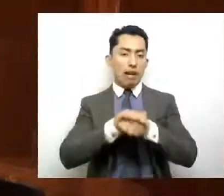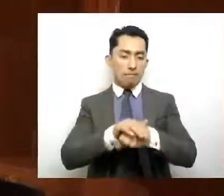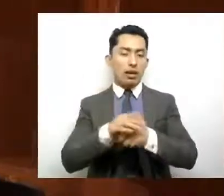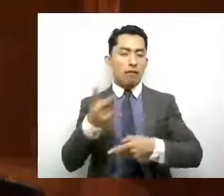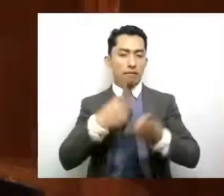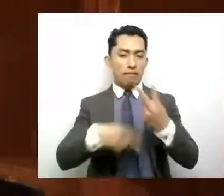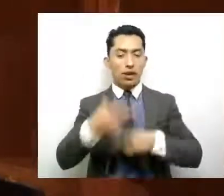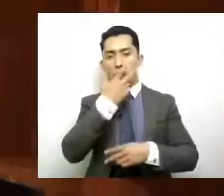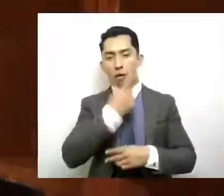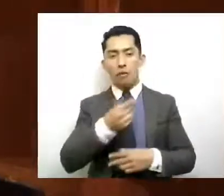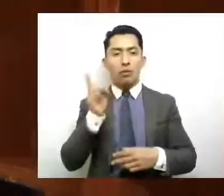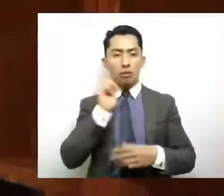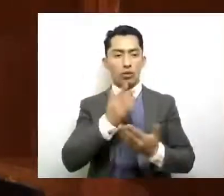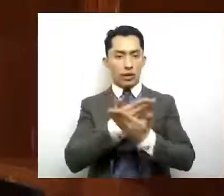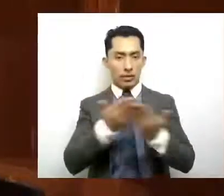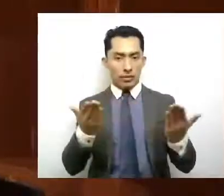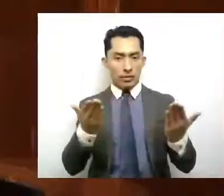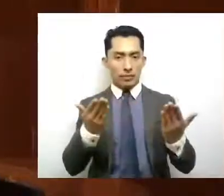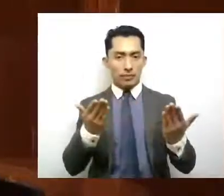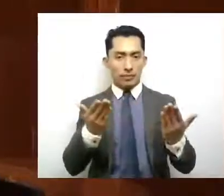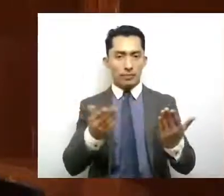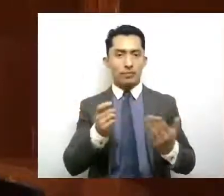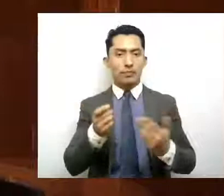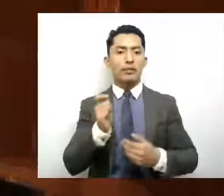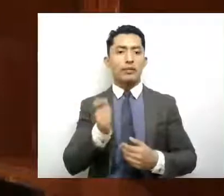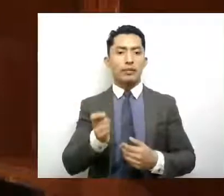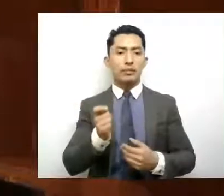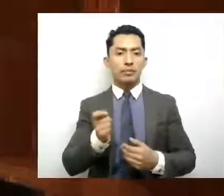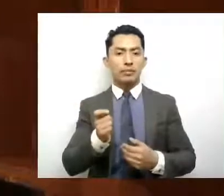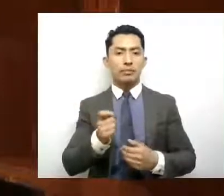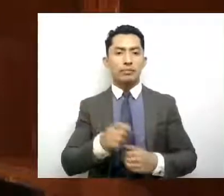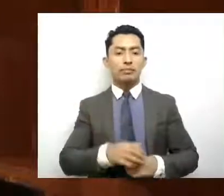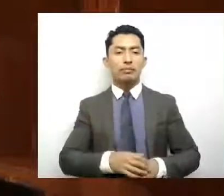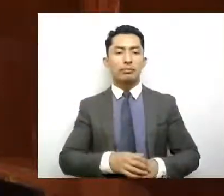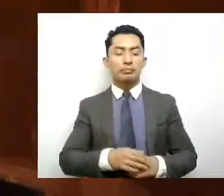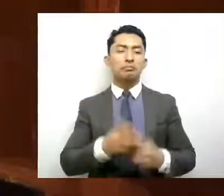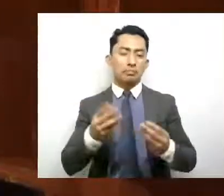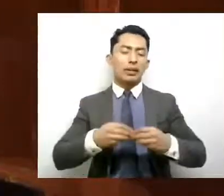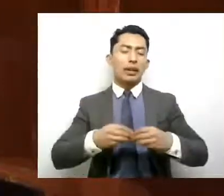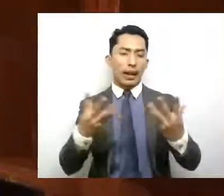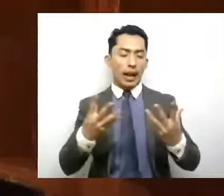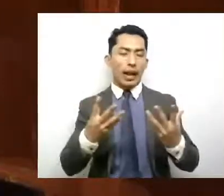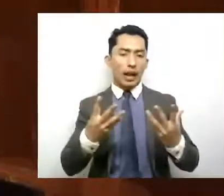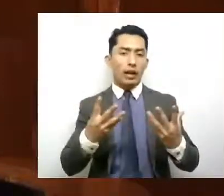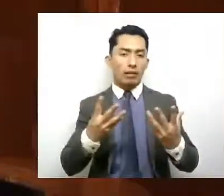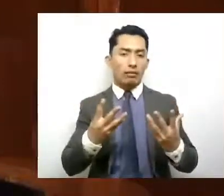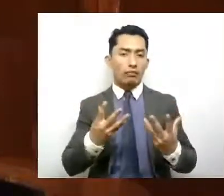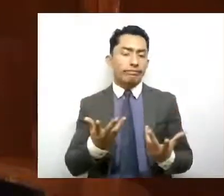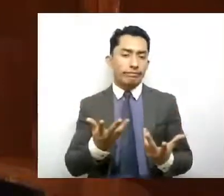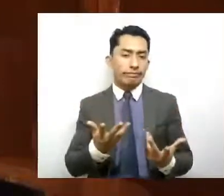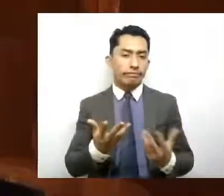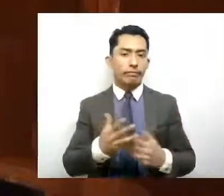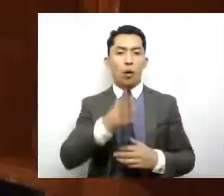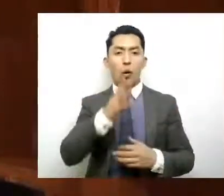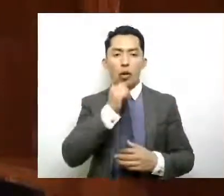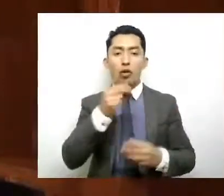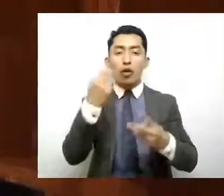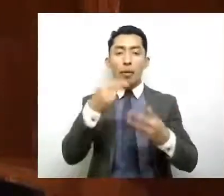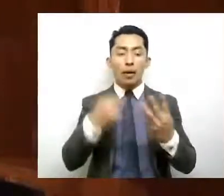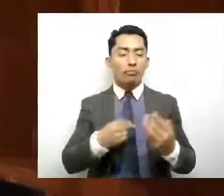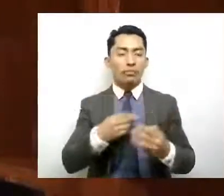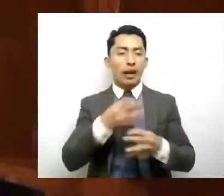amigas que por razones obvias no puedo decir sus nombres,